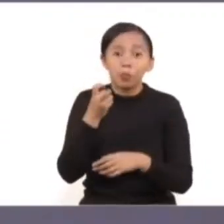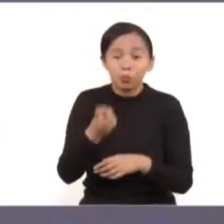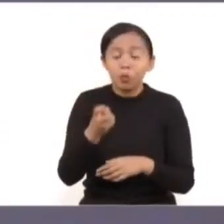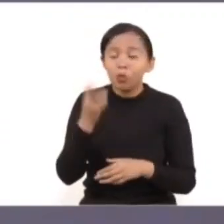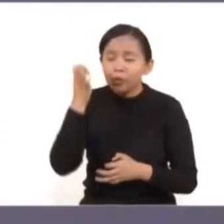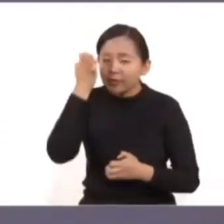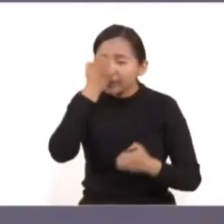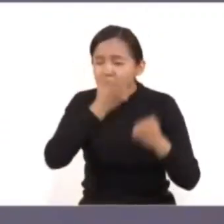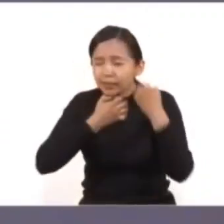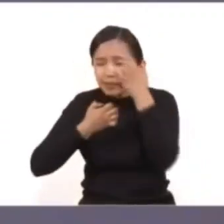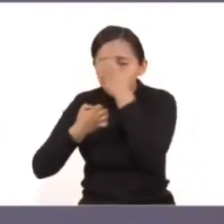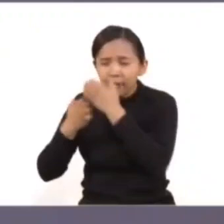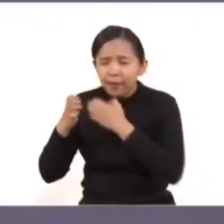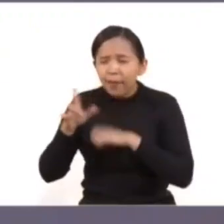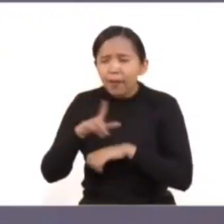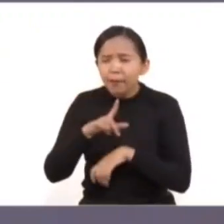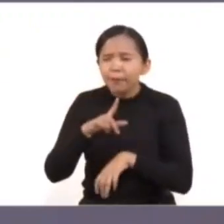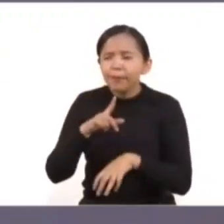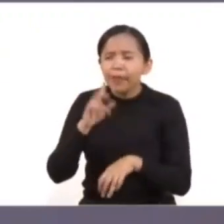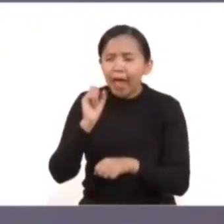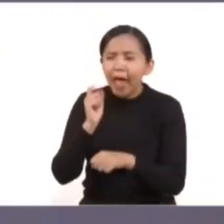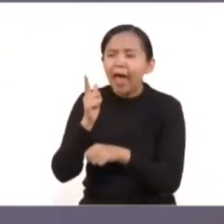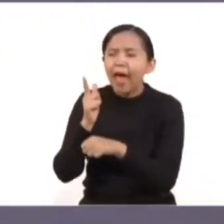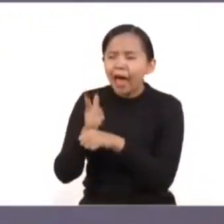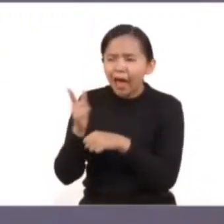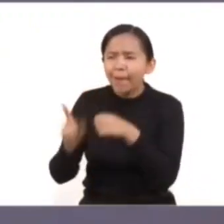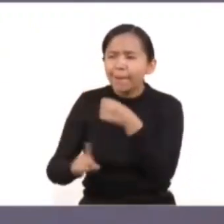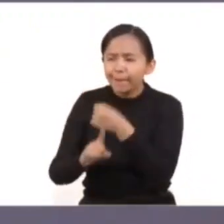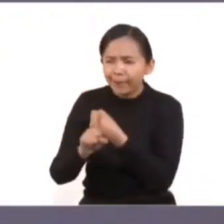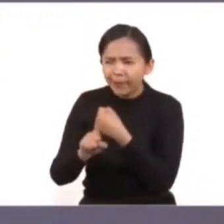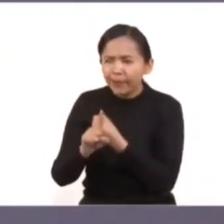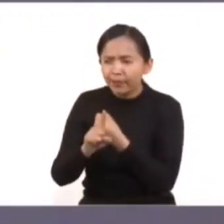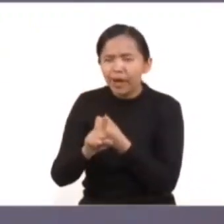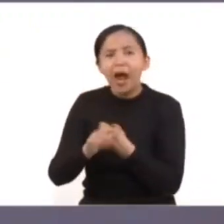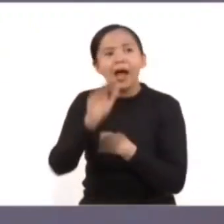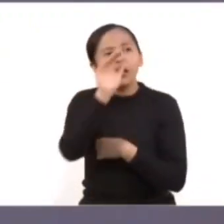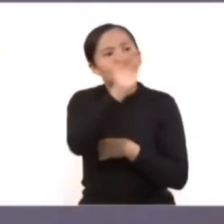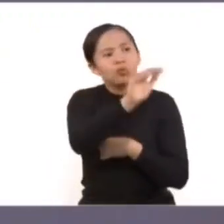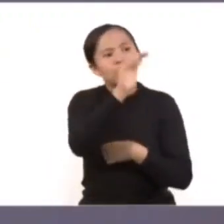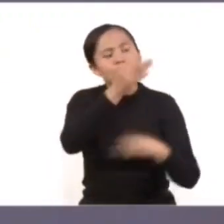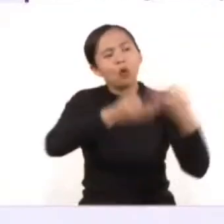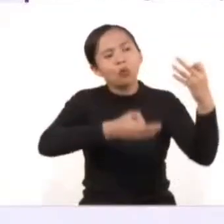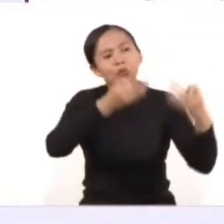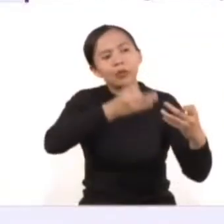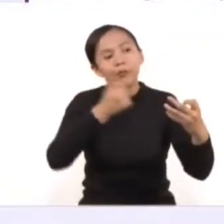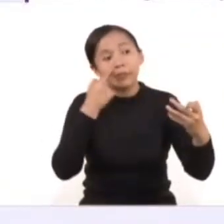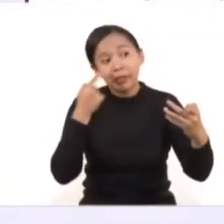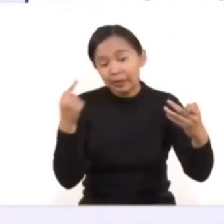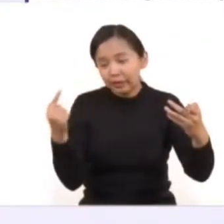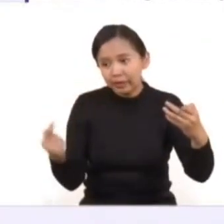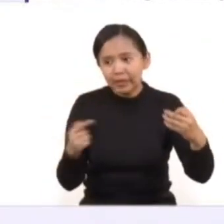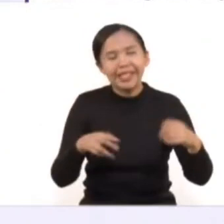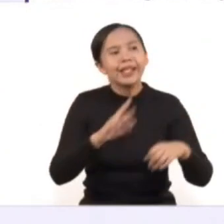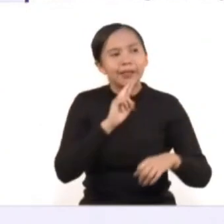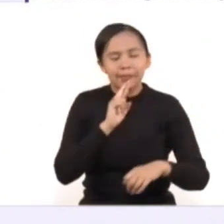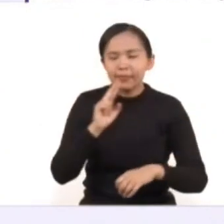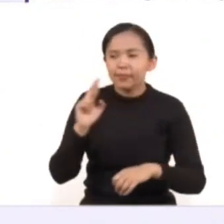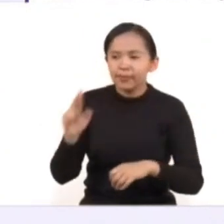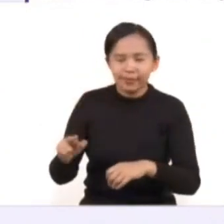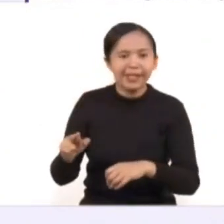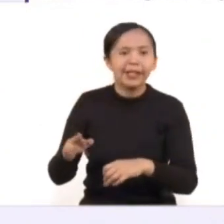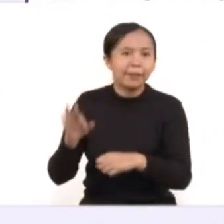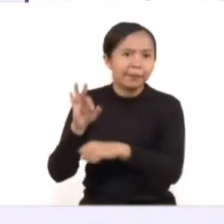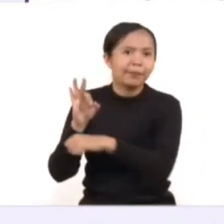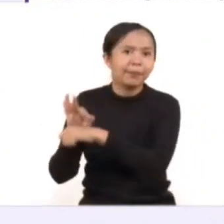para que las medidas que se otorguen o que se pidan a los jueces realmente respondan al nivel de